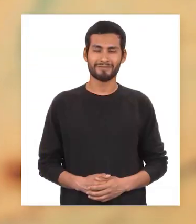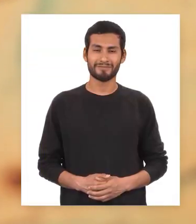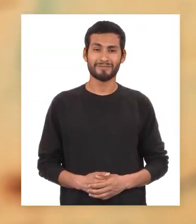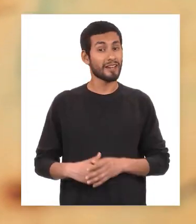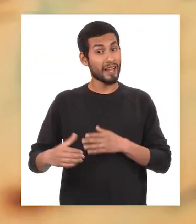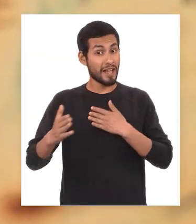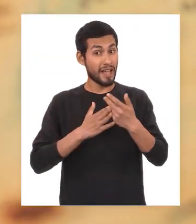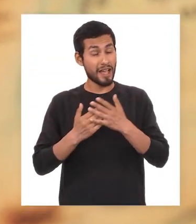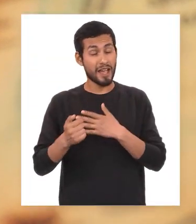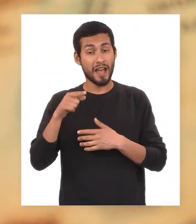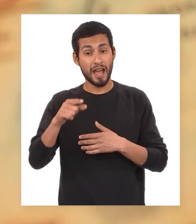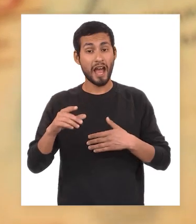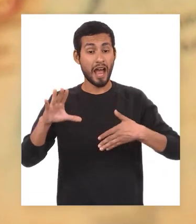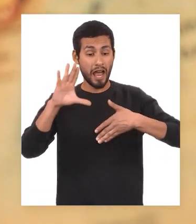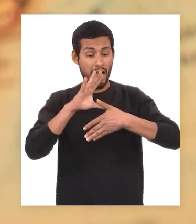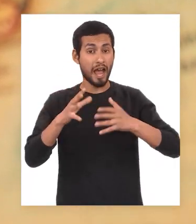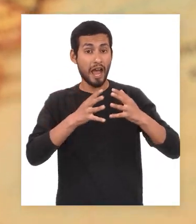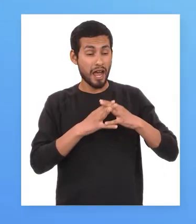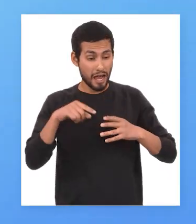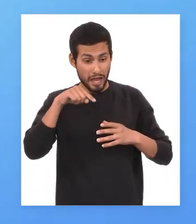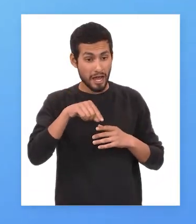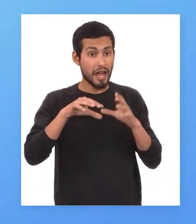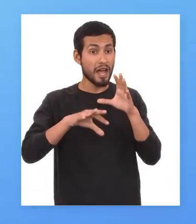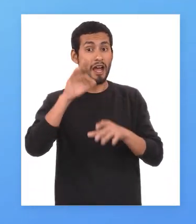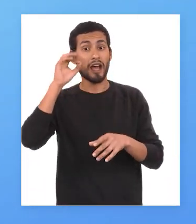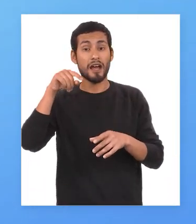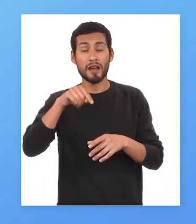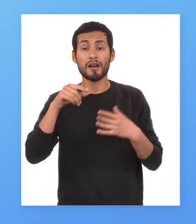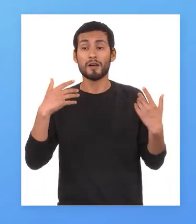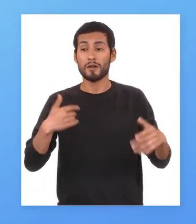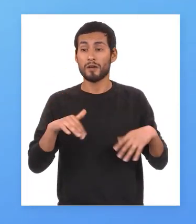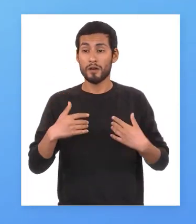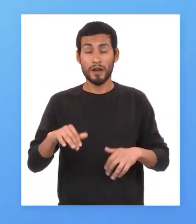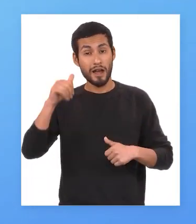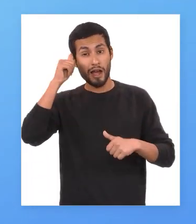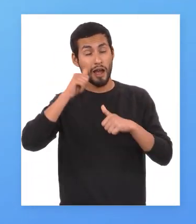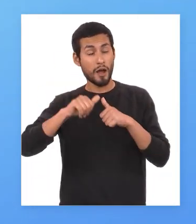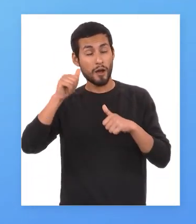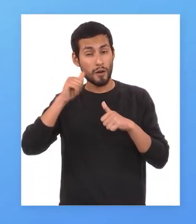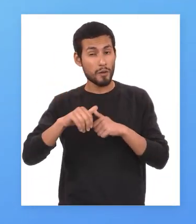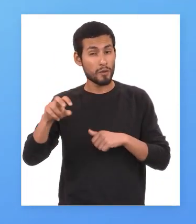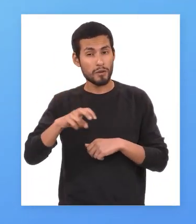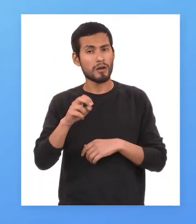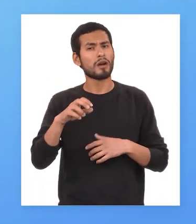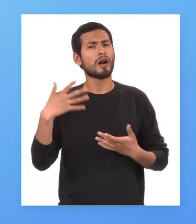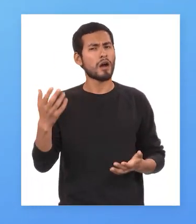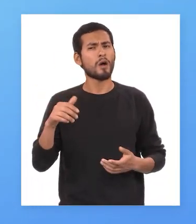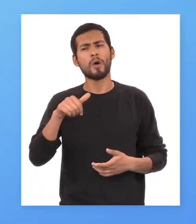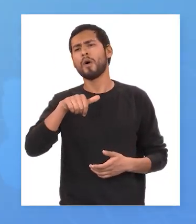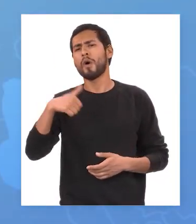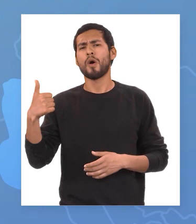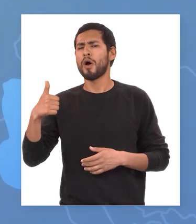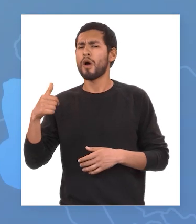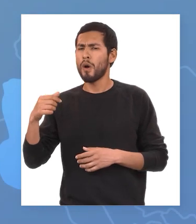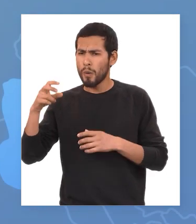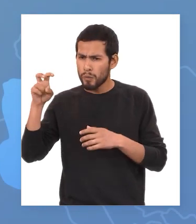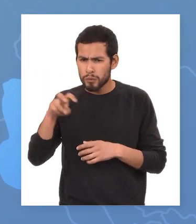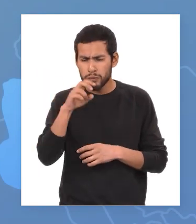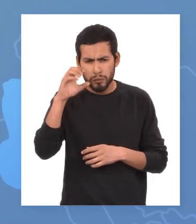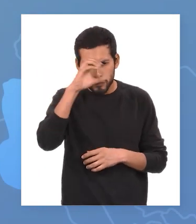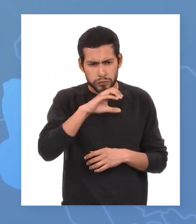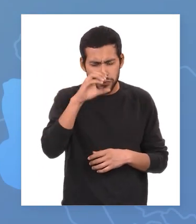a pesar de que el descubrimiento de américa es una de las expediciones más recordadas existieron otras